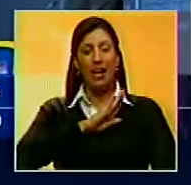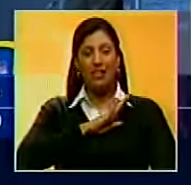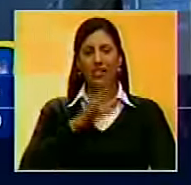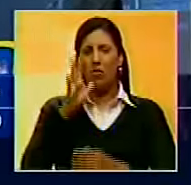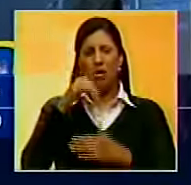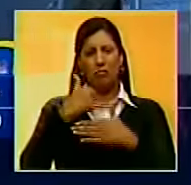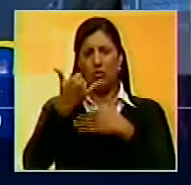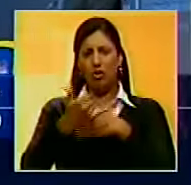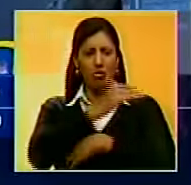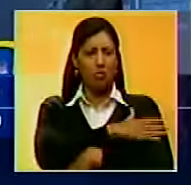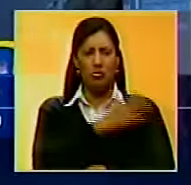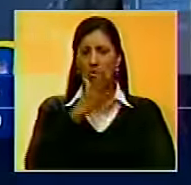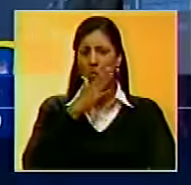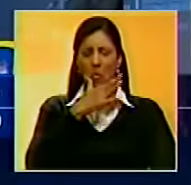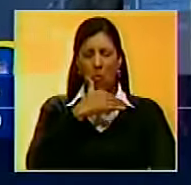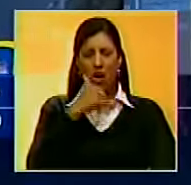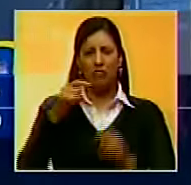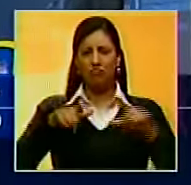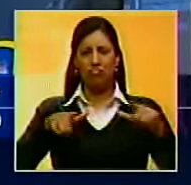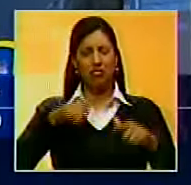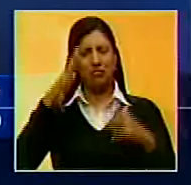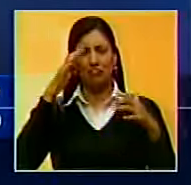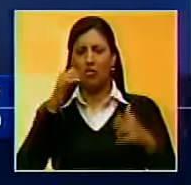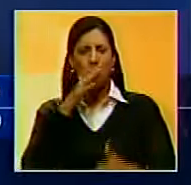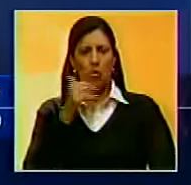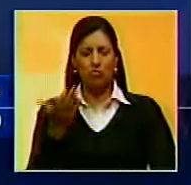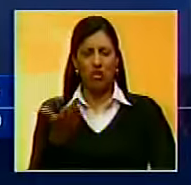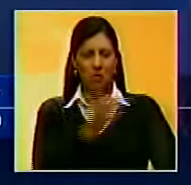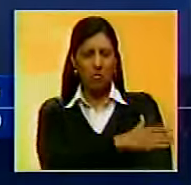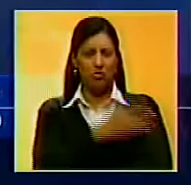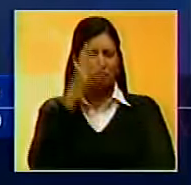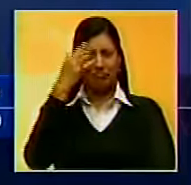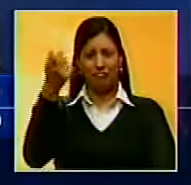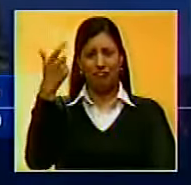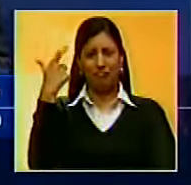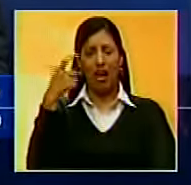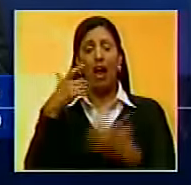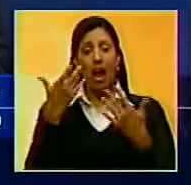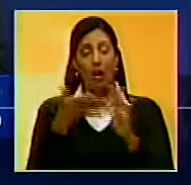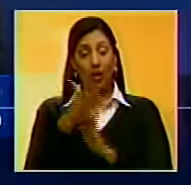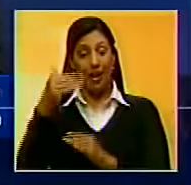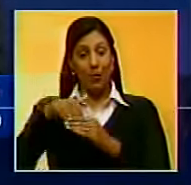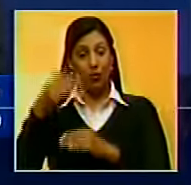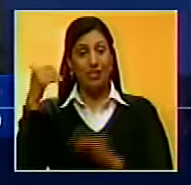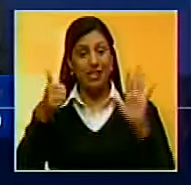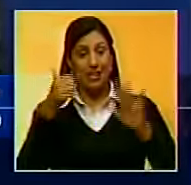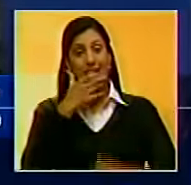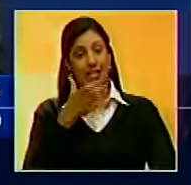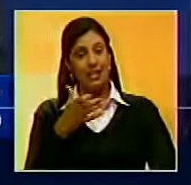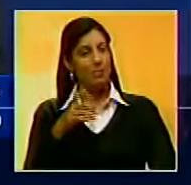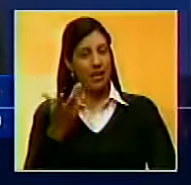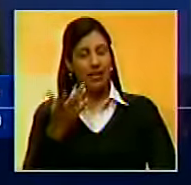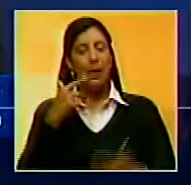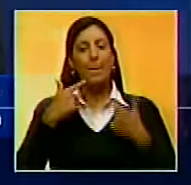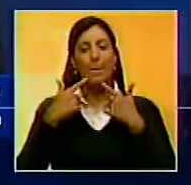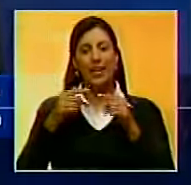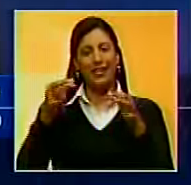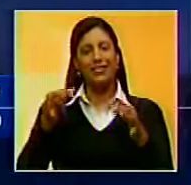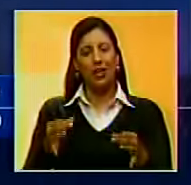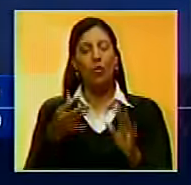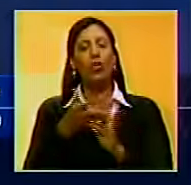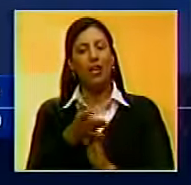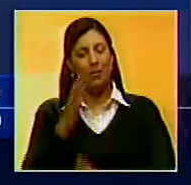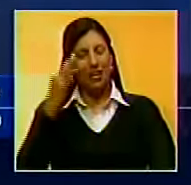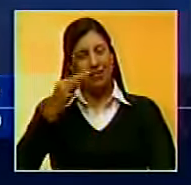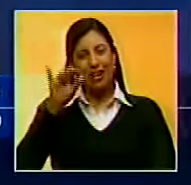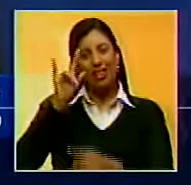no tiene proyectos ni la capacidad para dirigir el país y afirmó que lo que lograron en las elecciones del 6 de diciembre lo perdieron, así como